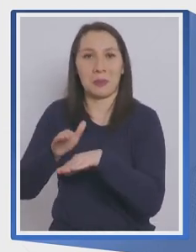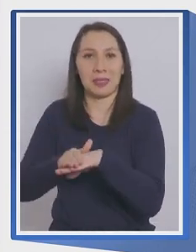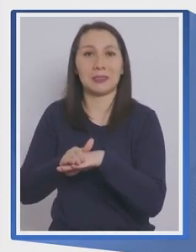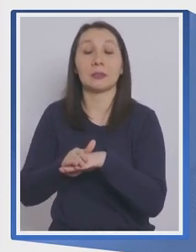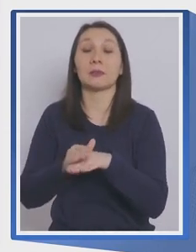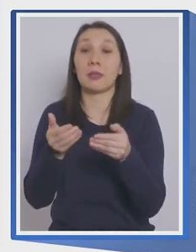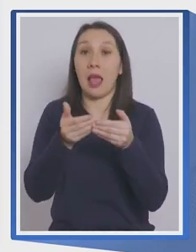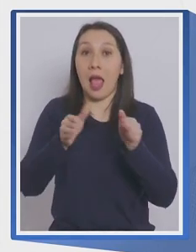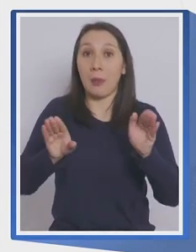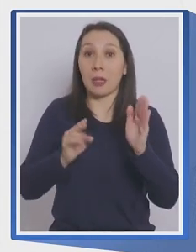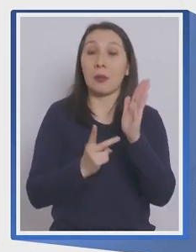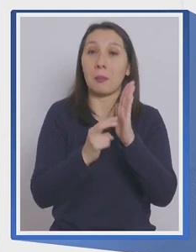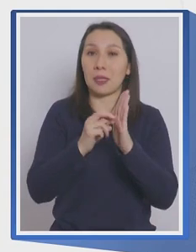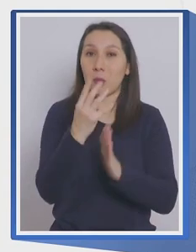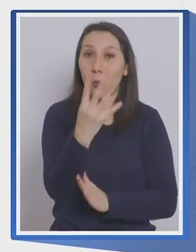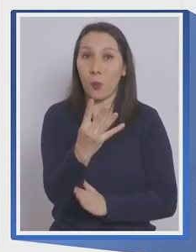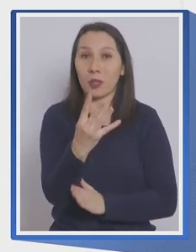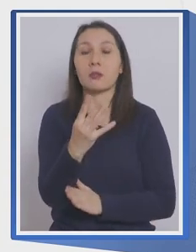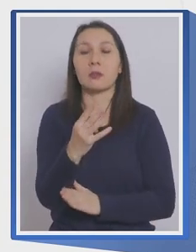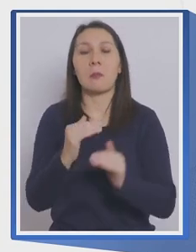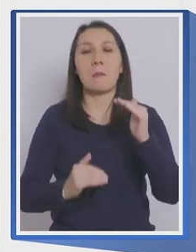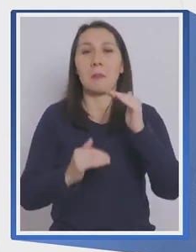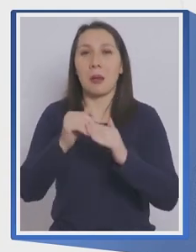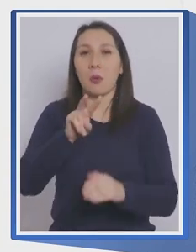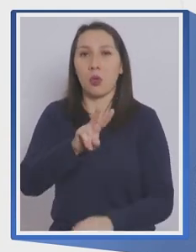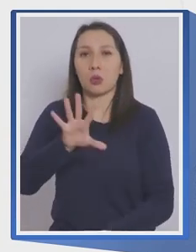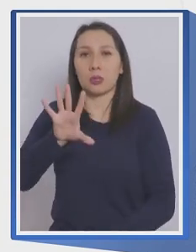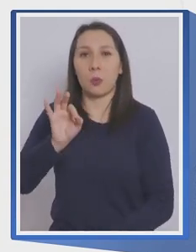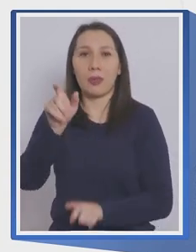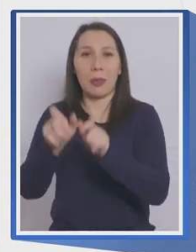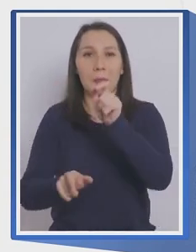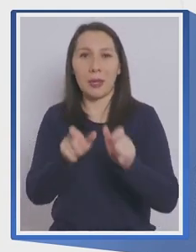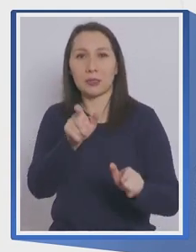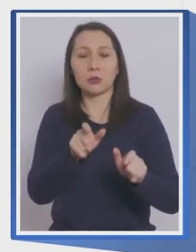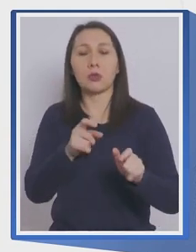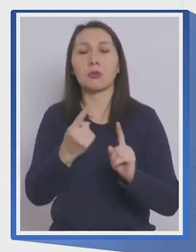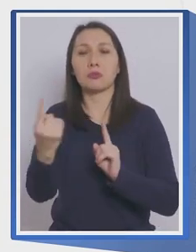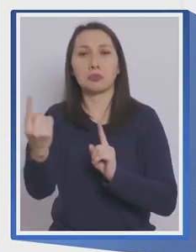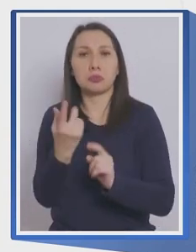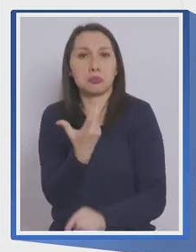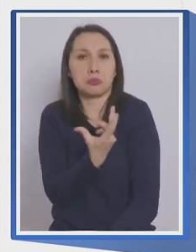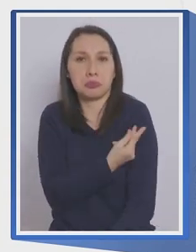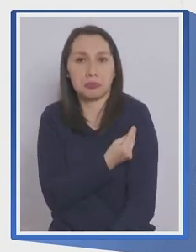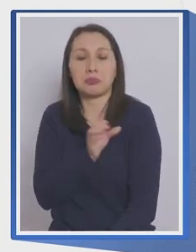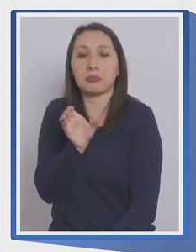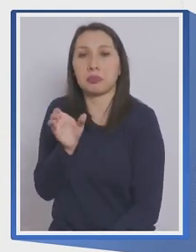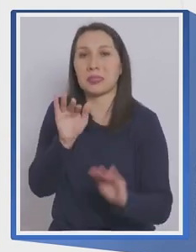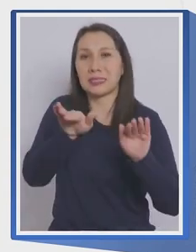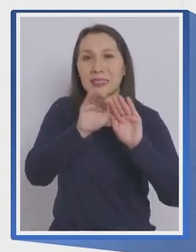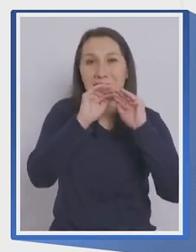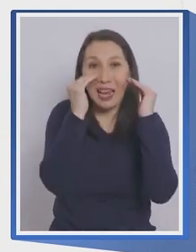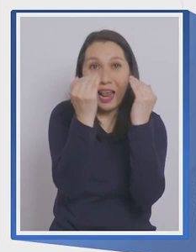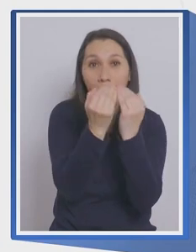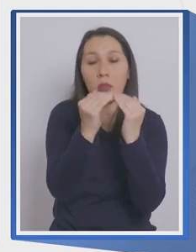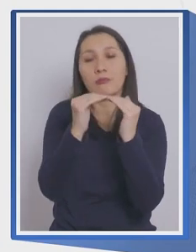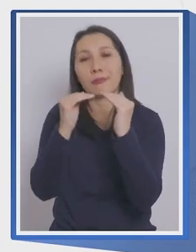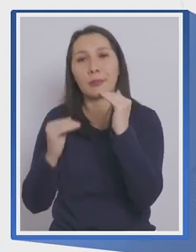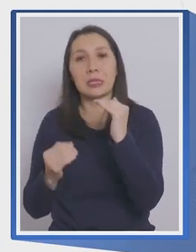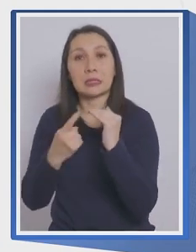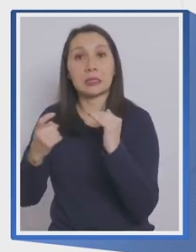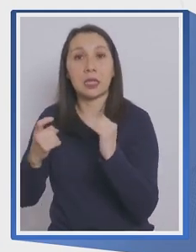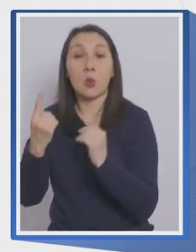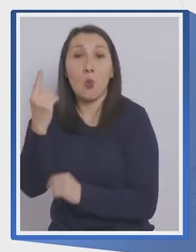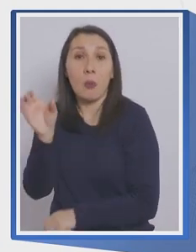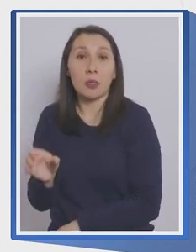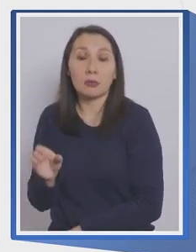apertura, se permitirá un máximo de 250 personas con pase de movilidad en espacios cerrados, aforo que baja a solo 100 en caso